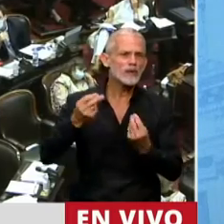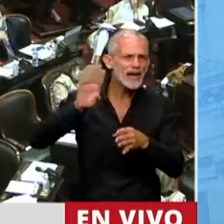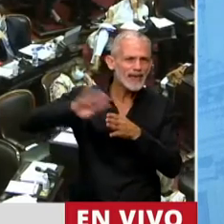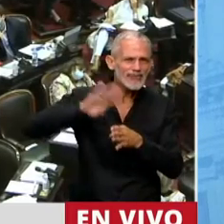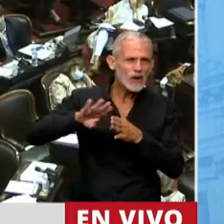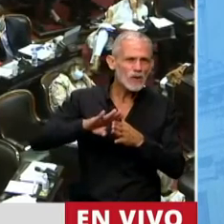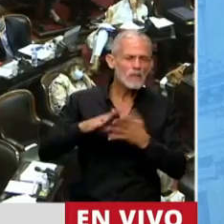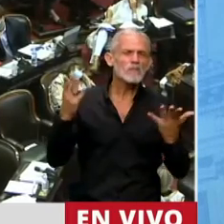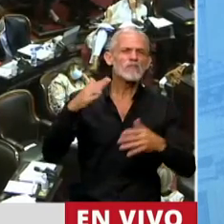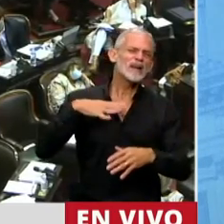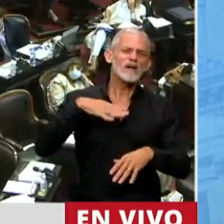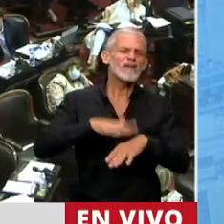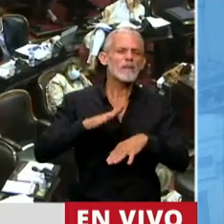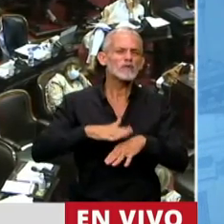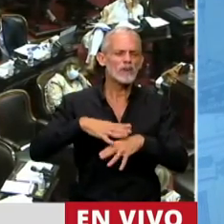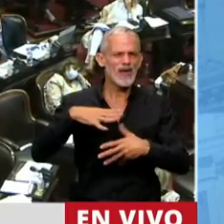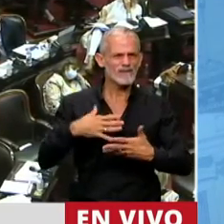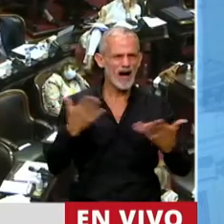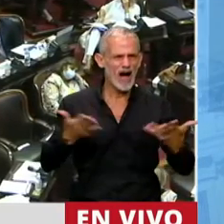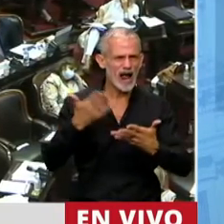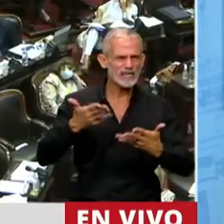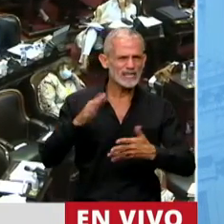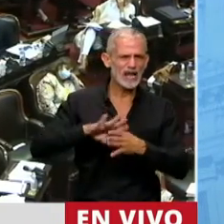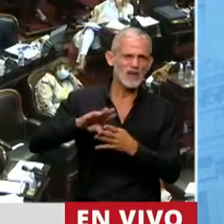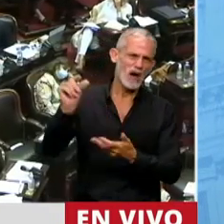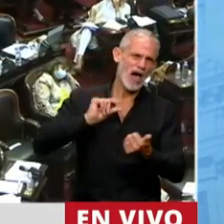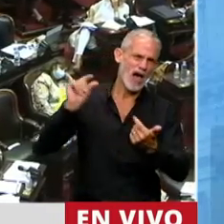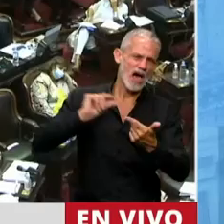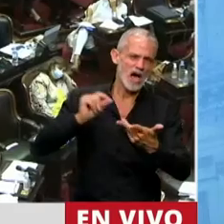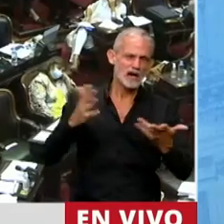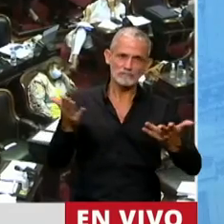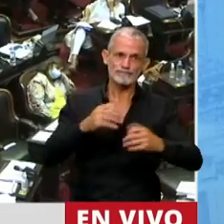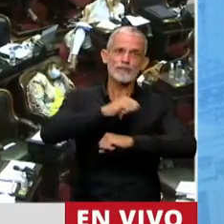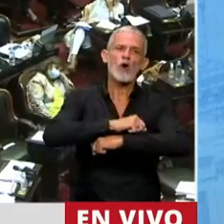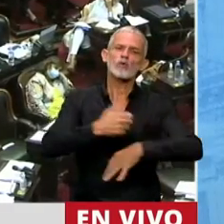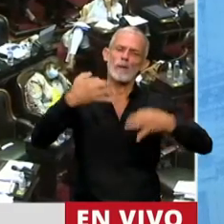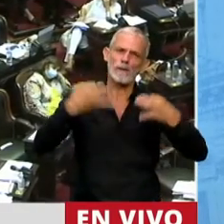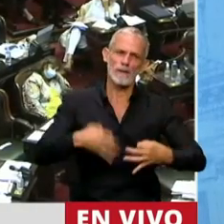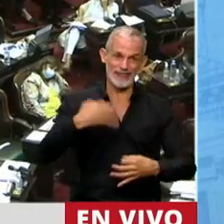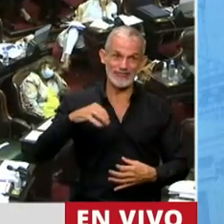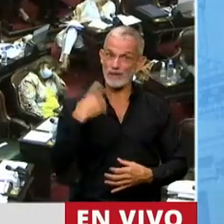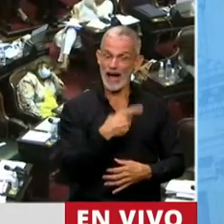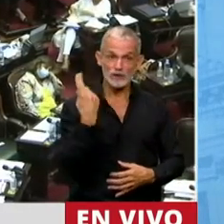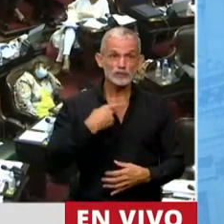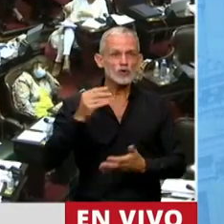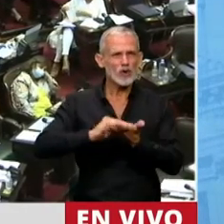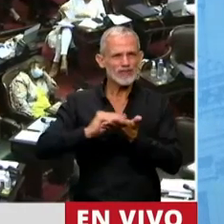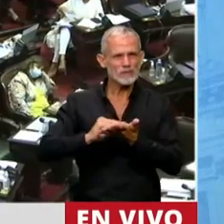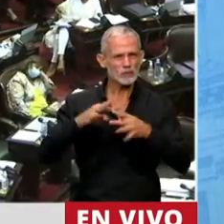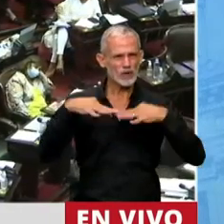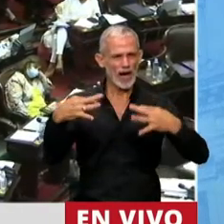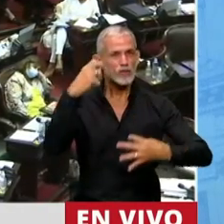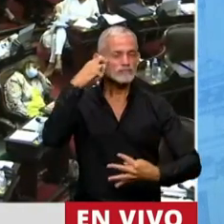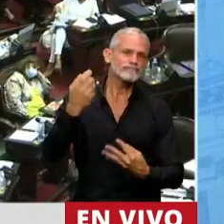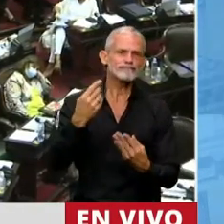endeudamiento irresponsable, es un reto y al mismo tiempo un imperativo ético y político que nos imponen a nosotros como legisladores, que